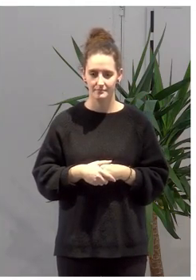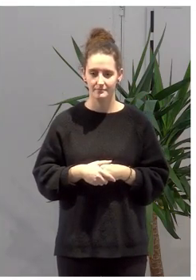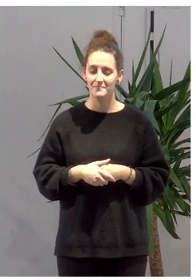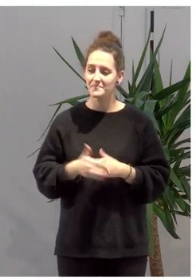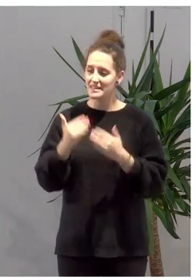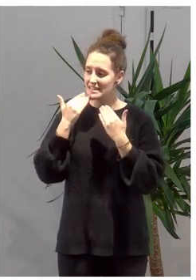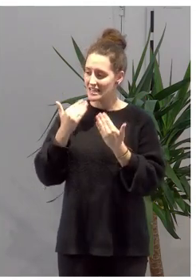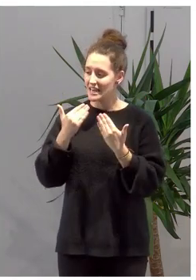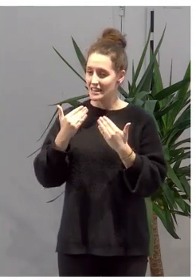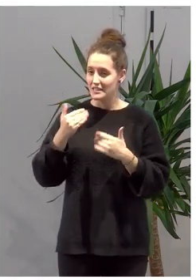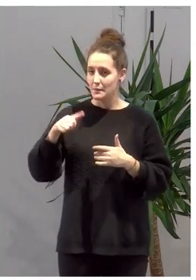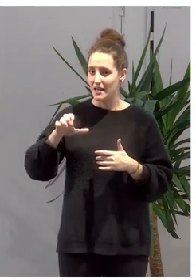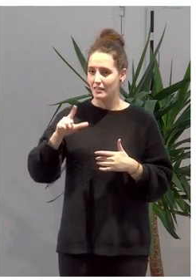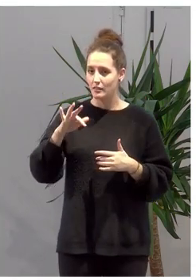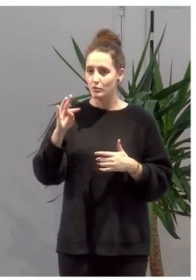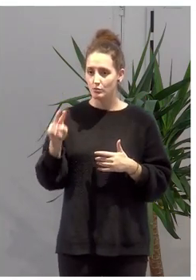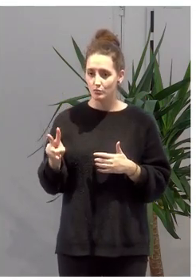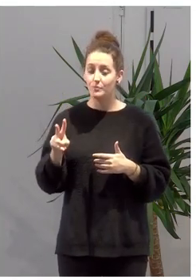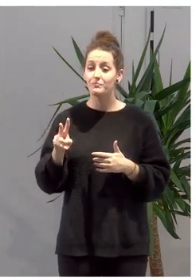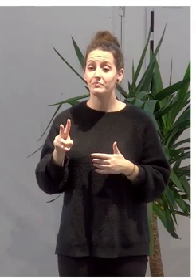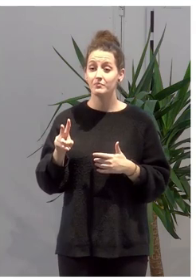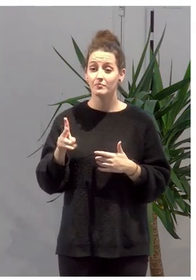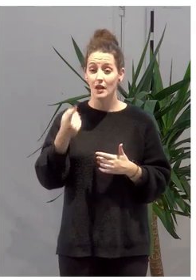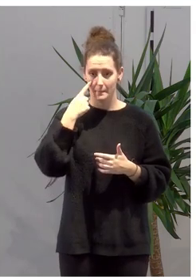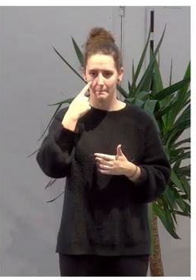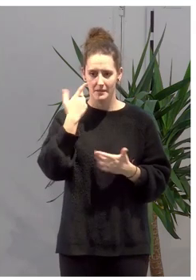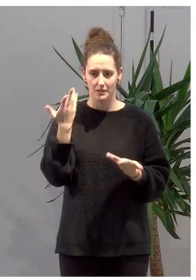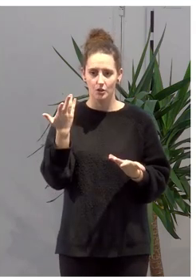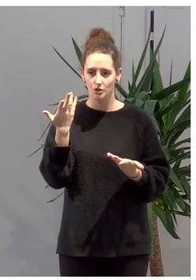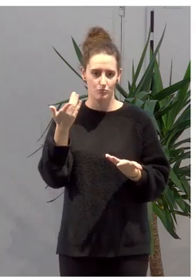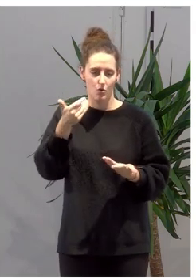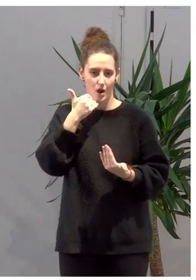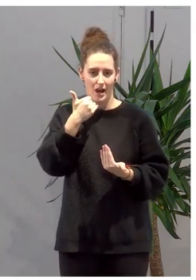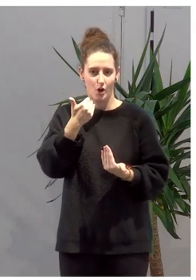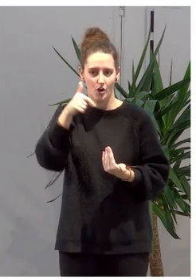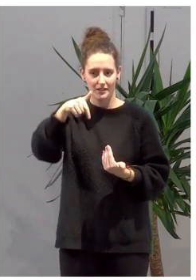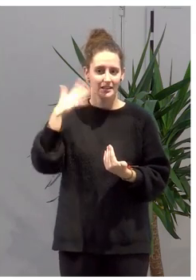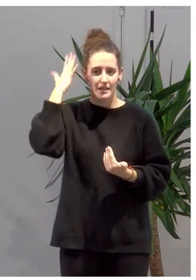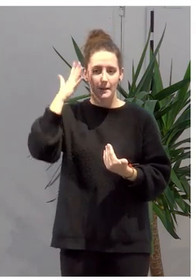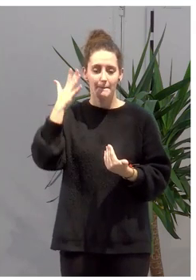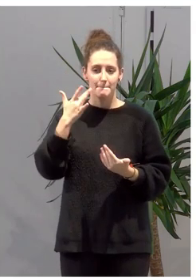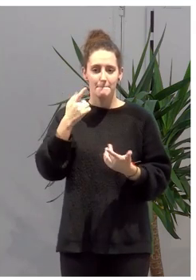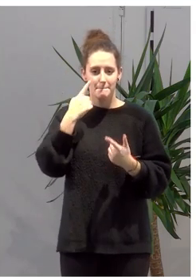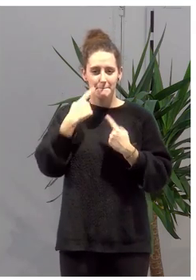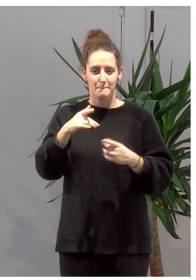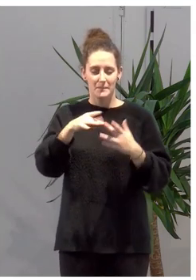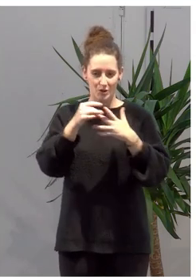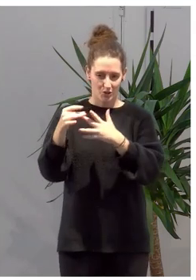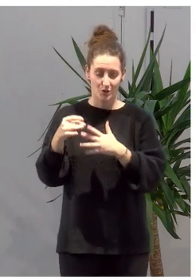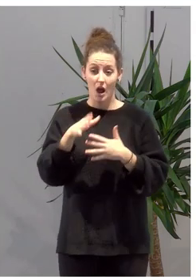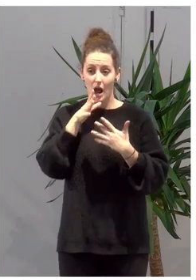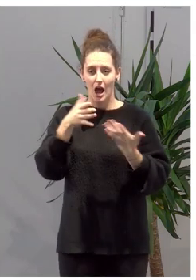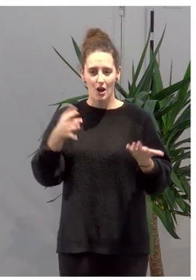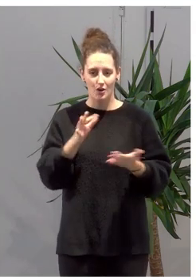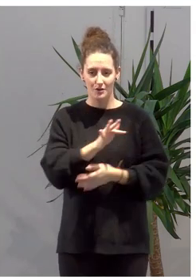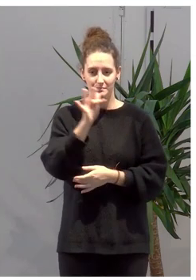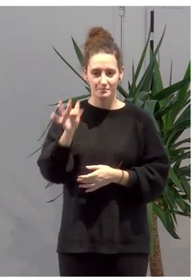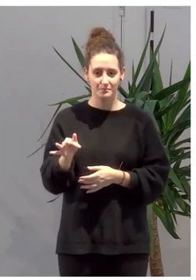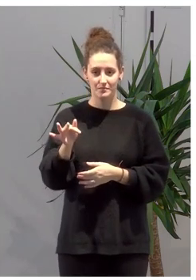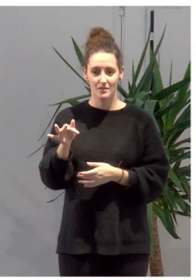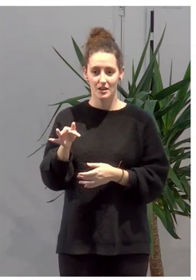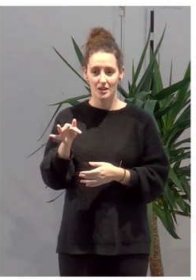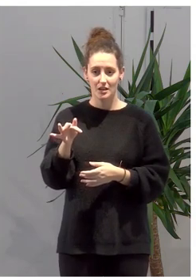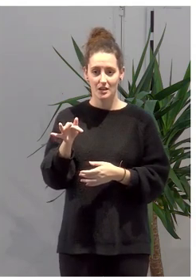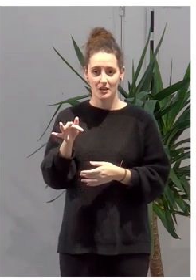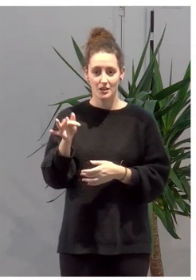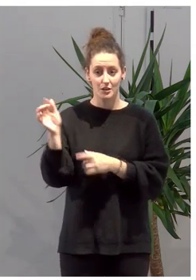Gracias, María Carmen. Bueno, como veis es ambicioso y pionero en Navarra. Ahora, a continuación, vamos a proyectar